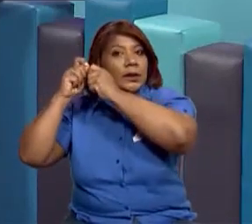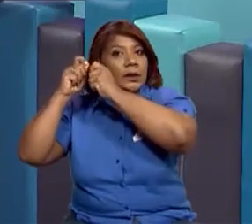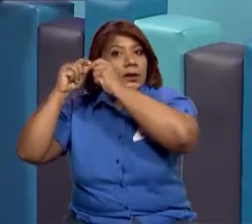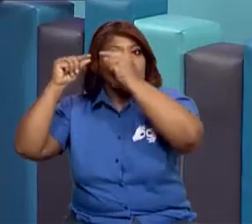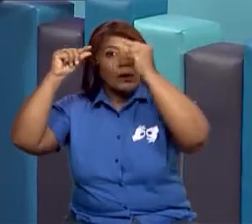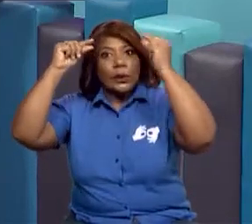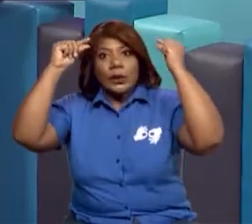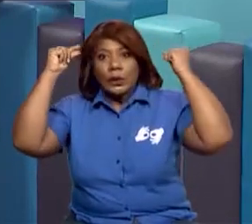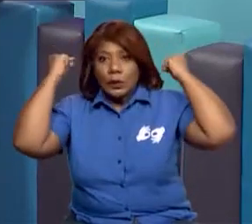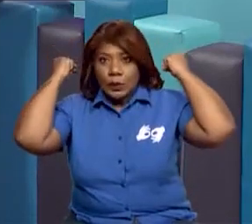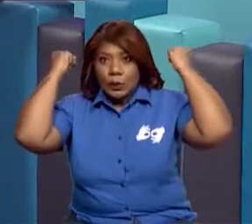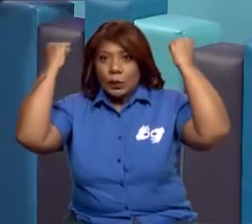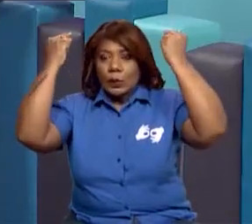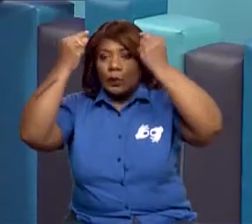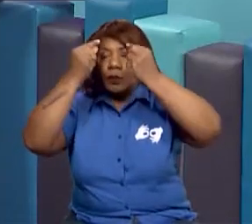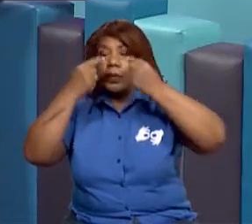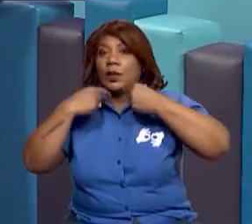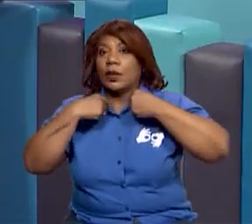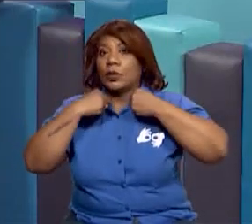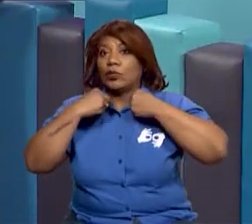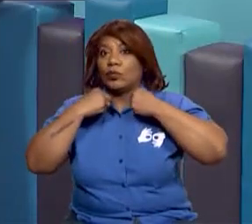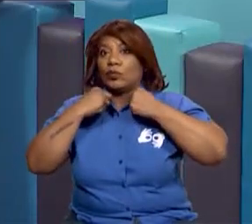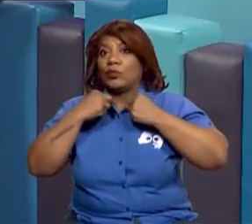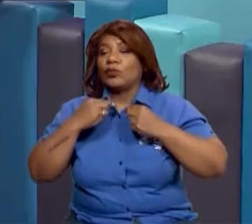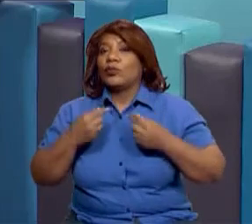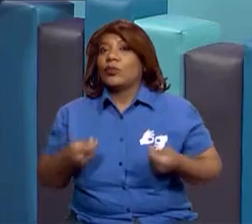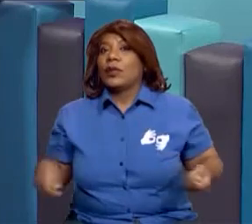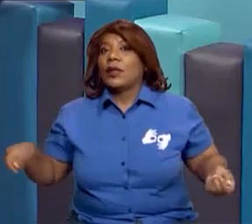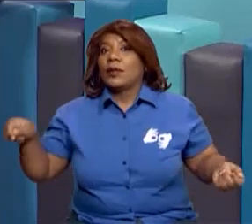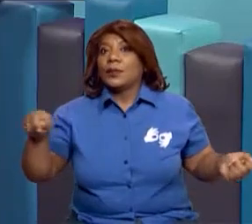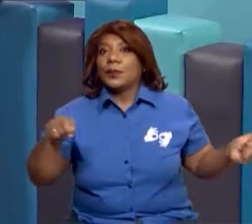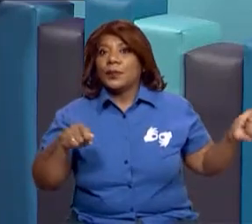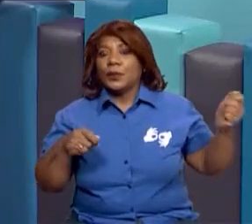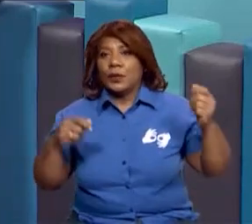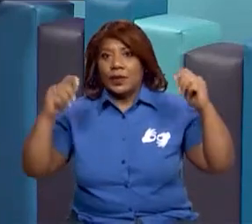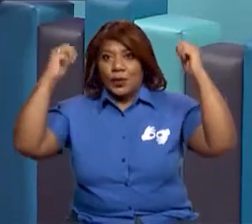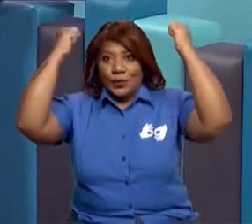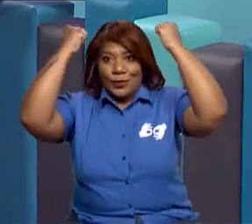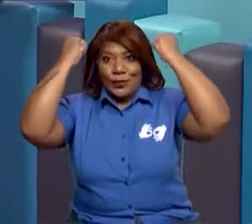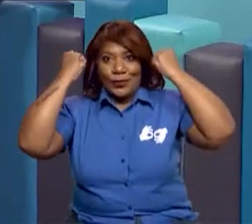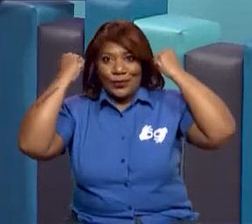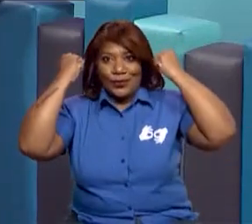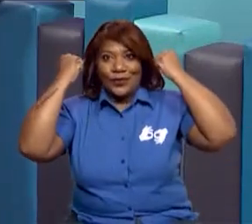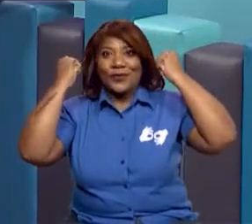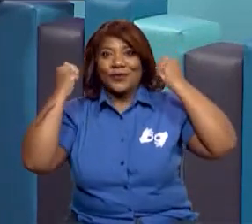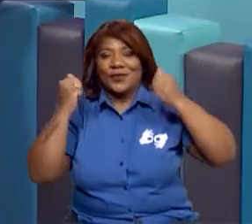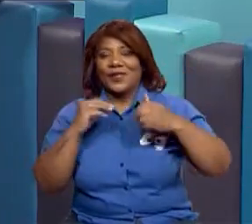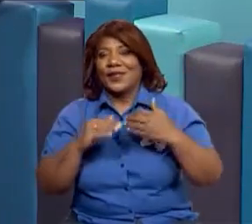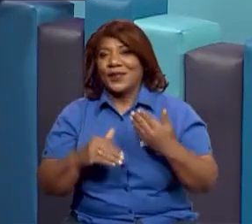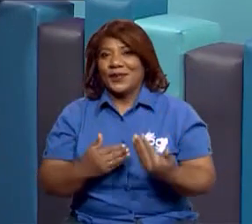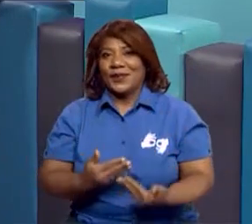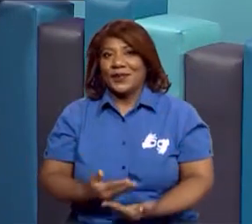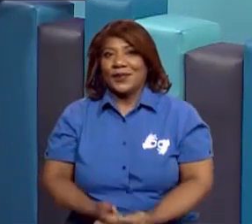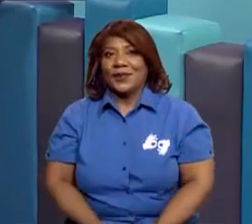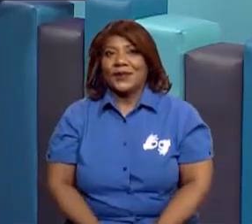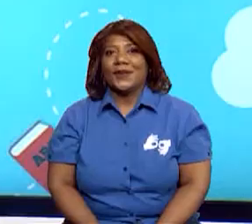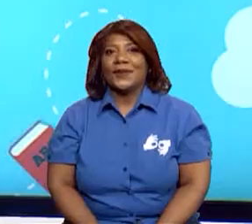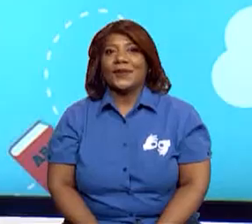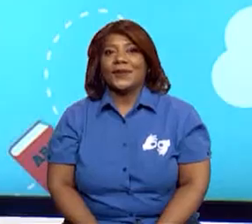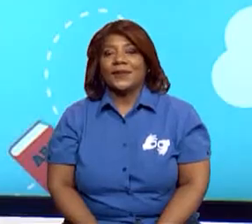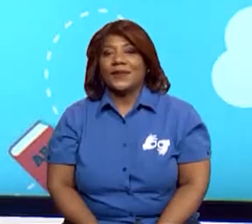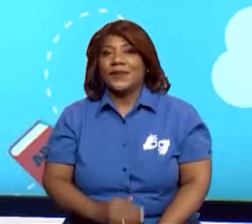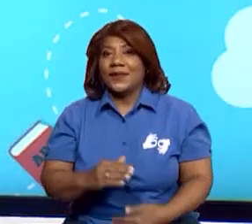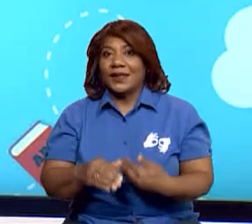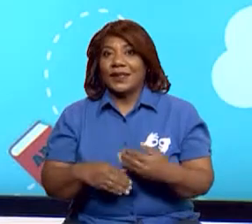artesanías, como las conocemos, para su comercialización. ¿Correcto? Entonces,